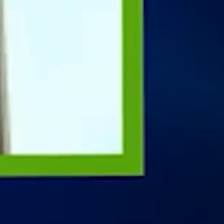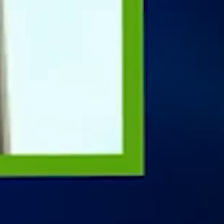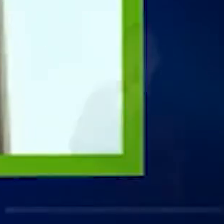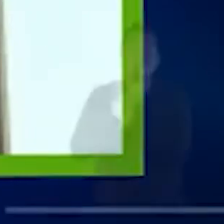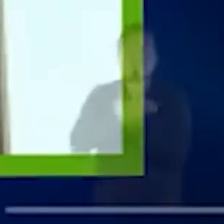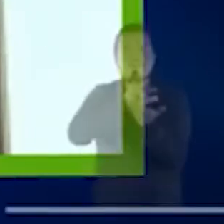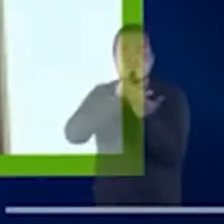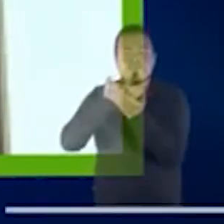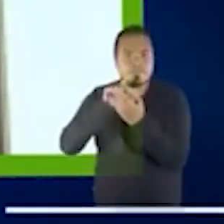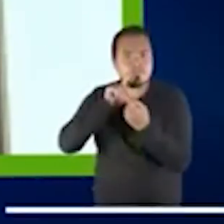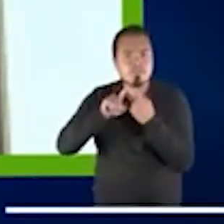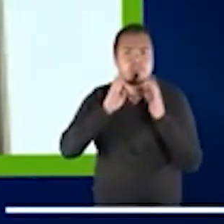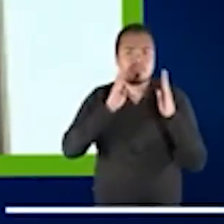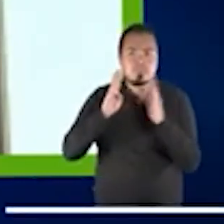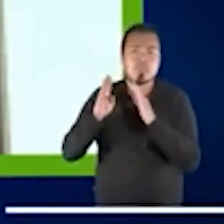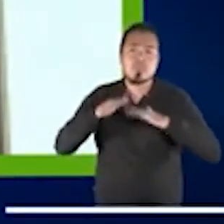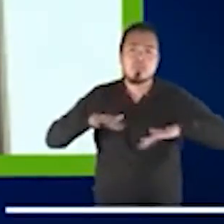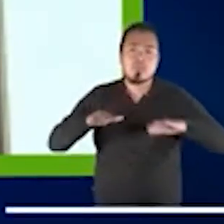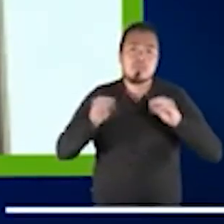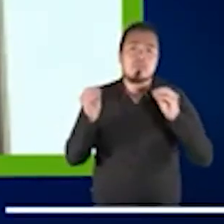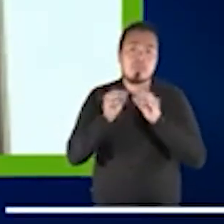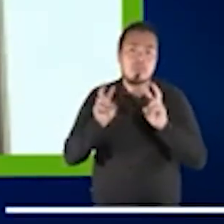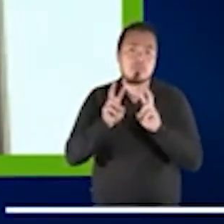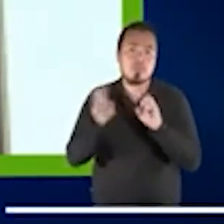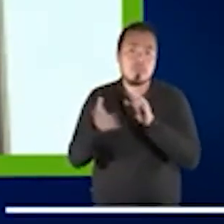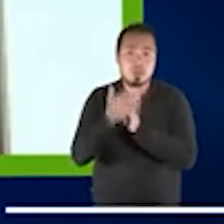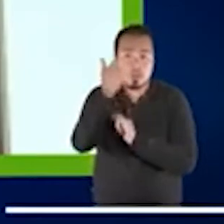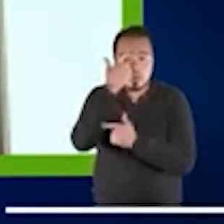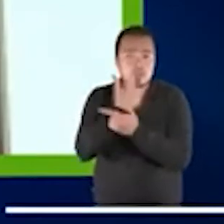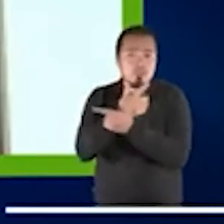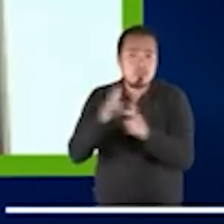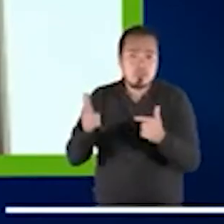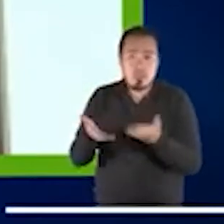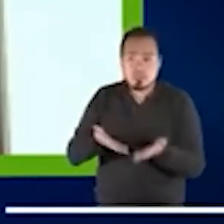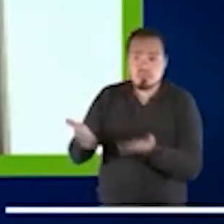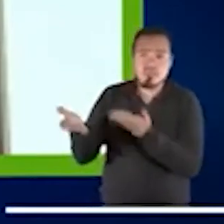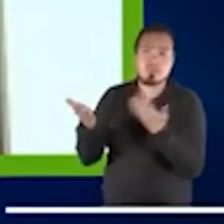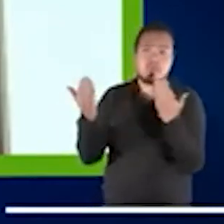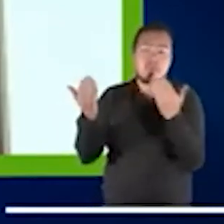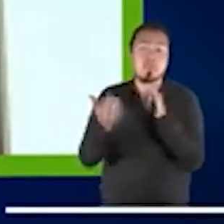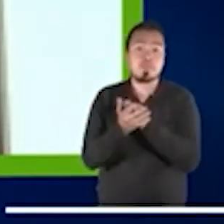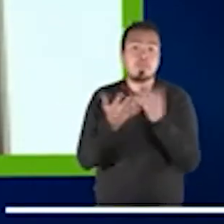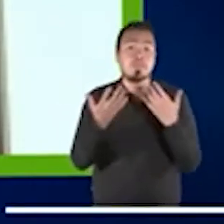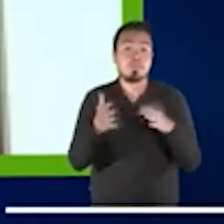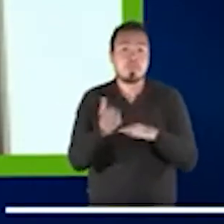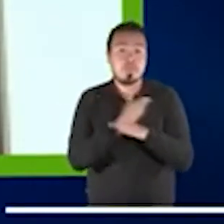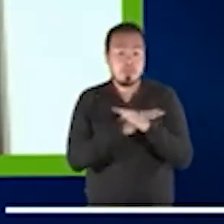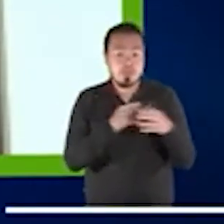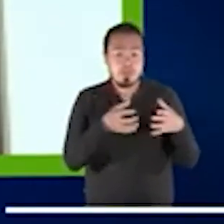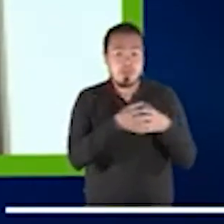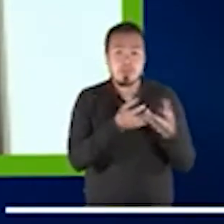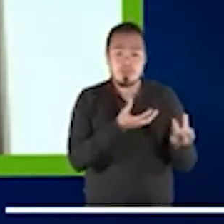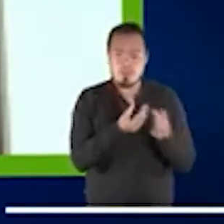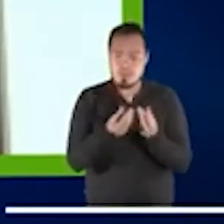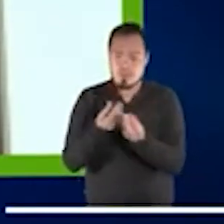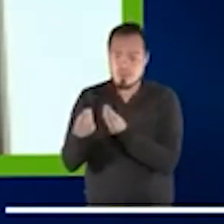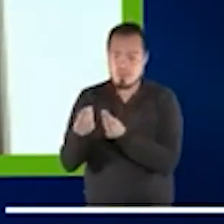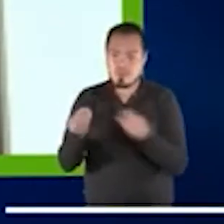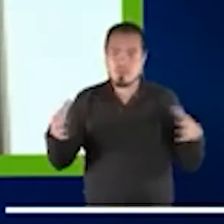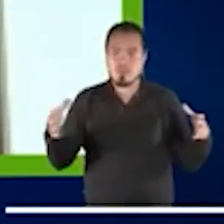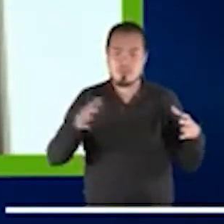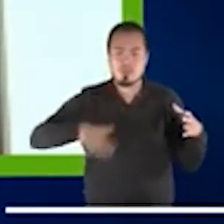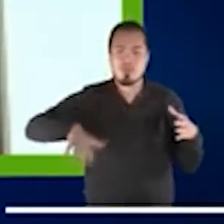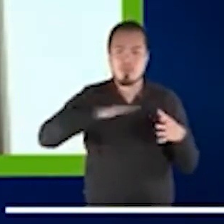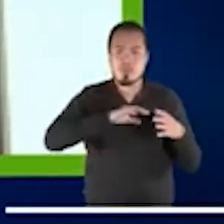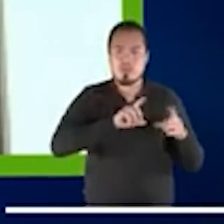libertad condicional. Trabajamos muchos con nuestros miembros, entonces tenemos grupos temáticos, ahora mismo por ejemplo tenemos